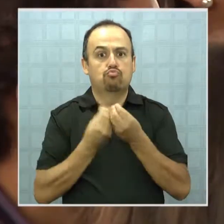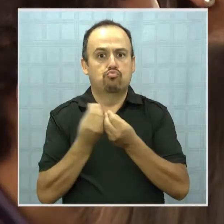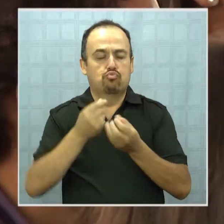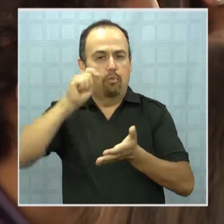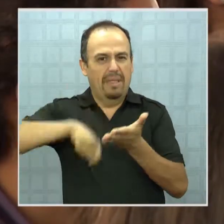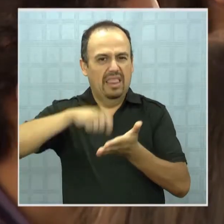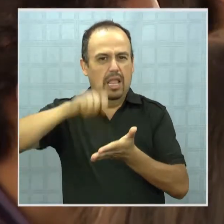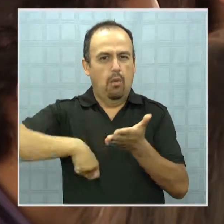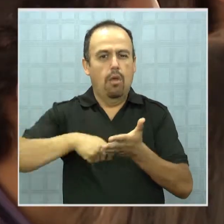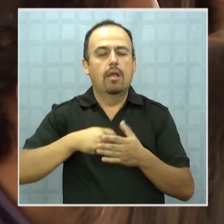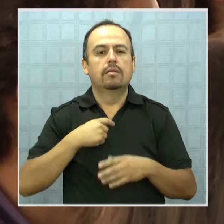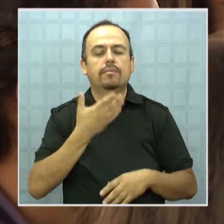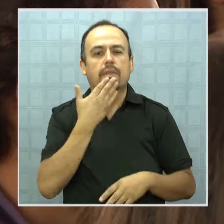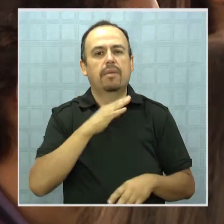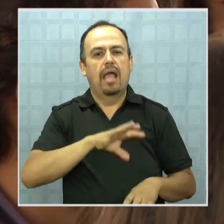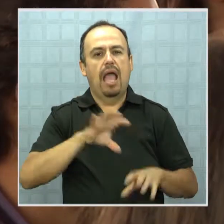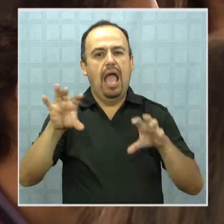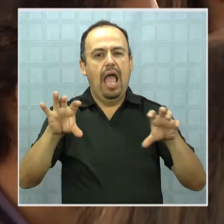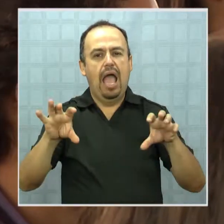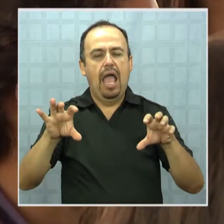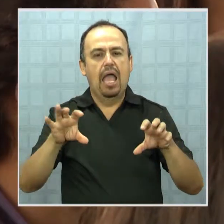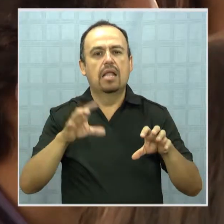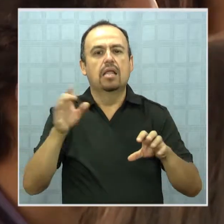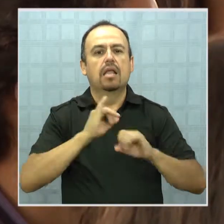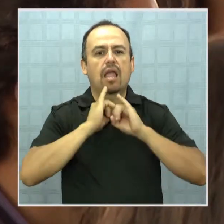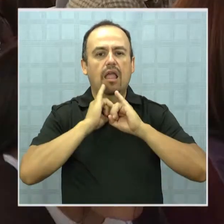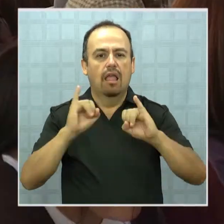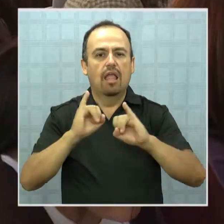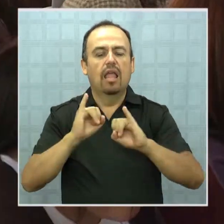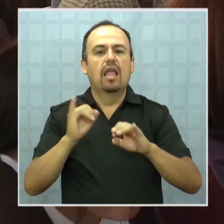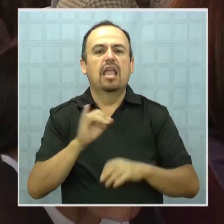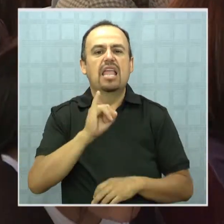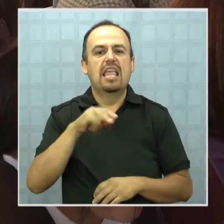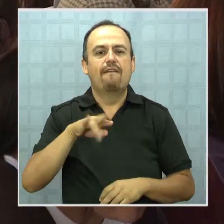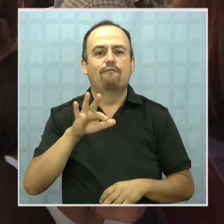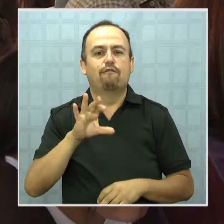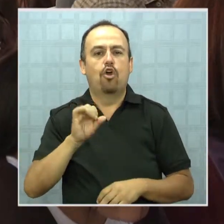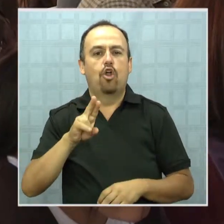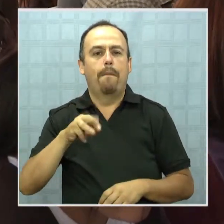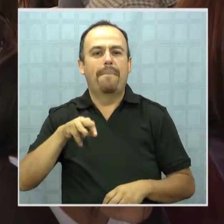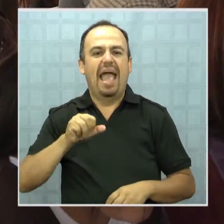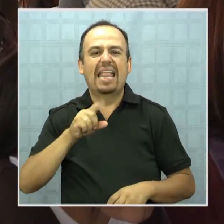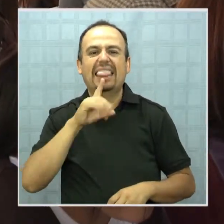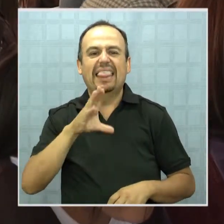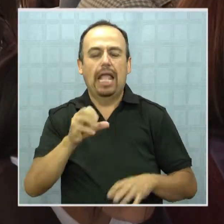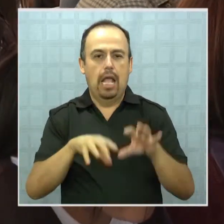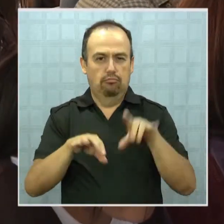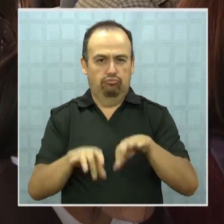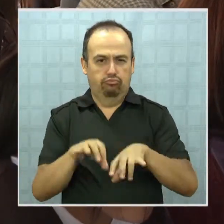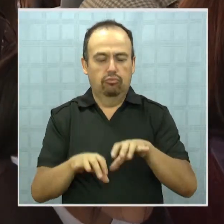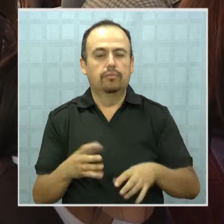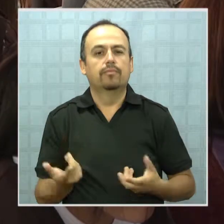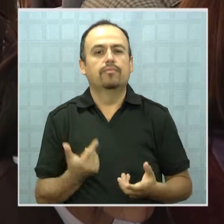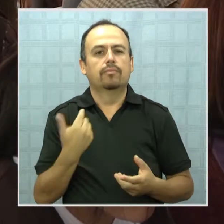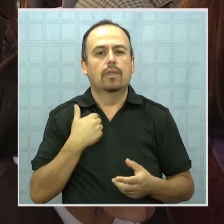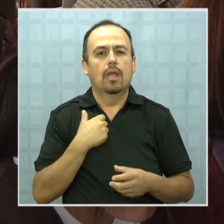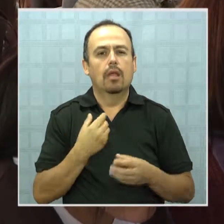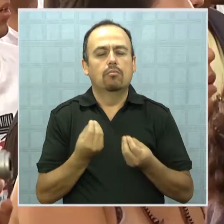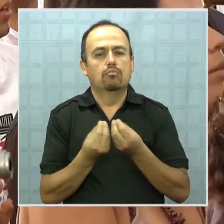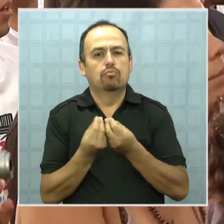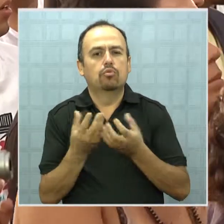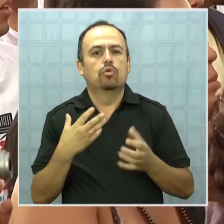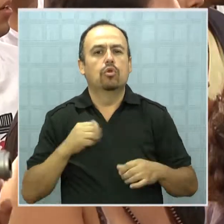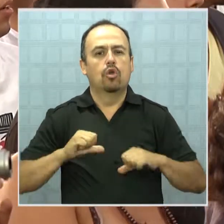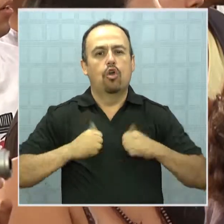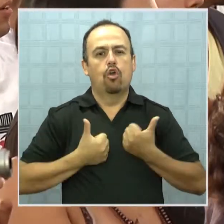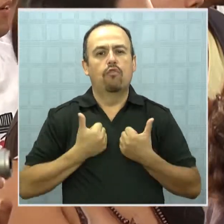y el área de informática. Por el contrario, para Himalay es preocupante el poco interés de los jóvenes